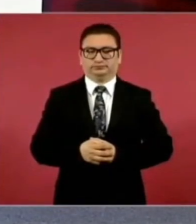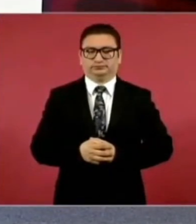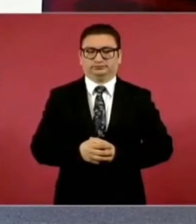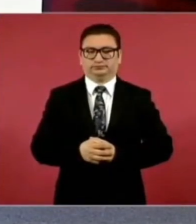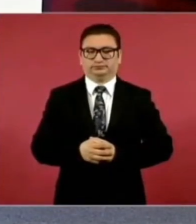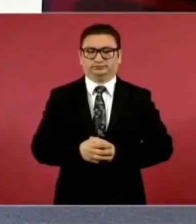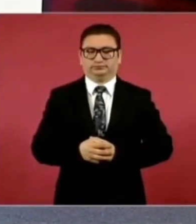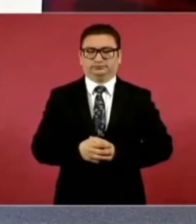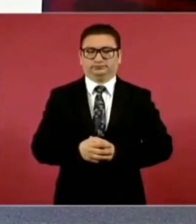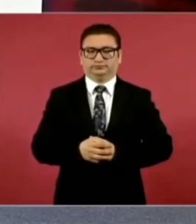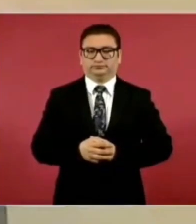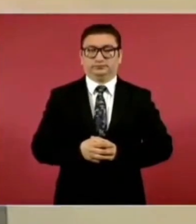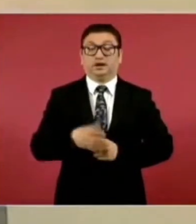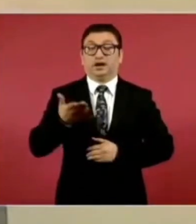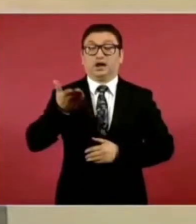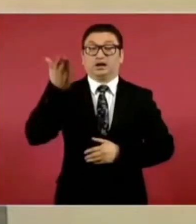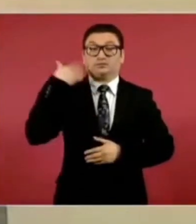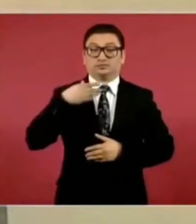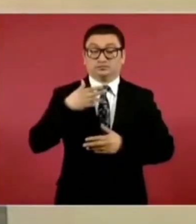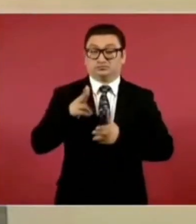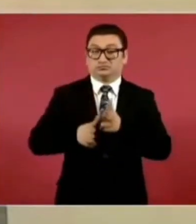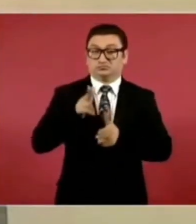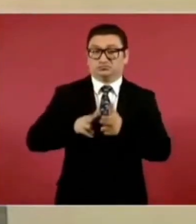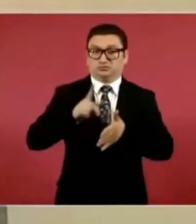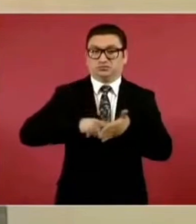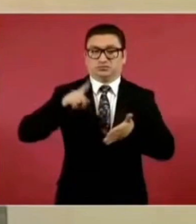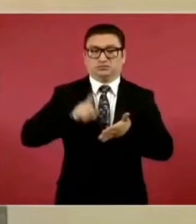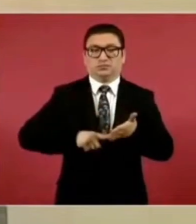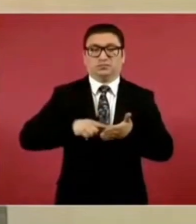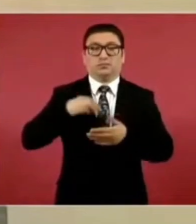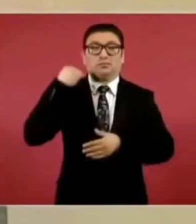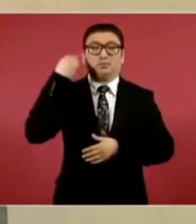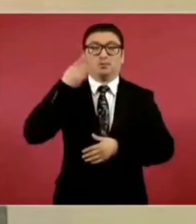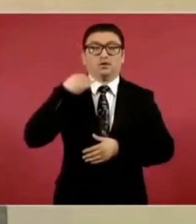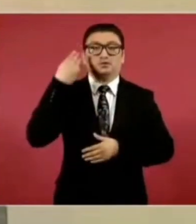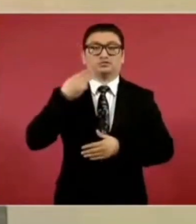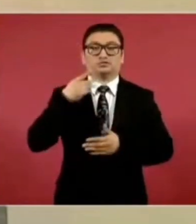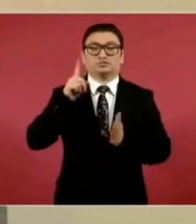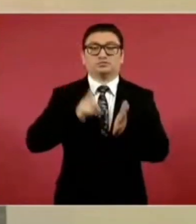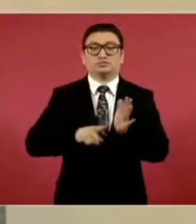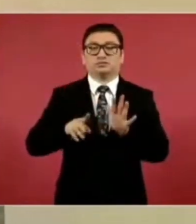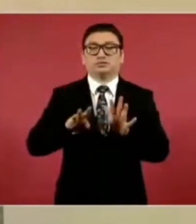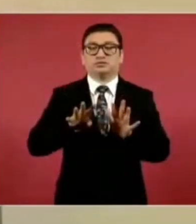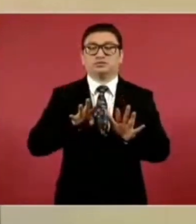canceló en marzo de 1995